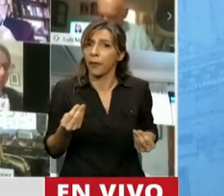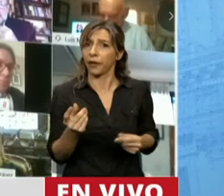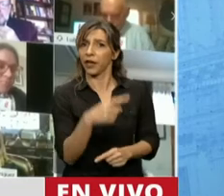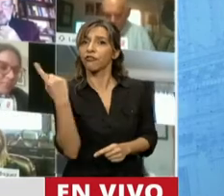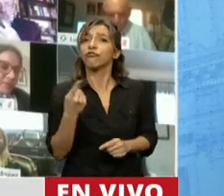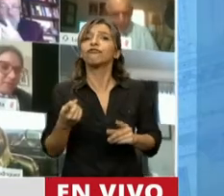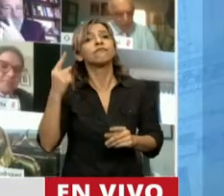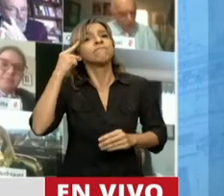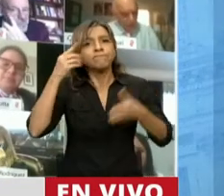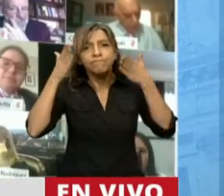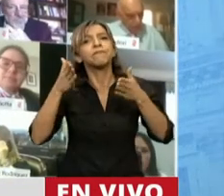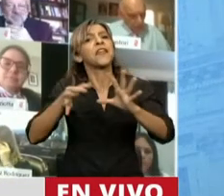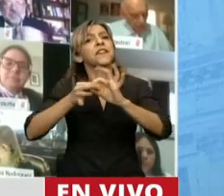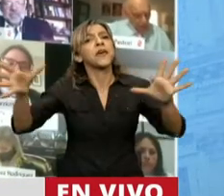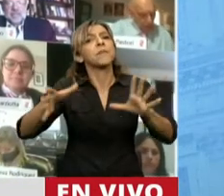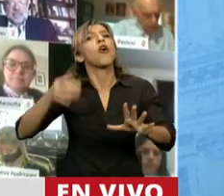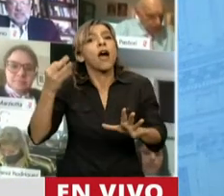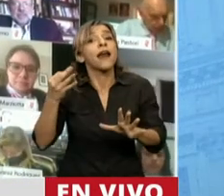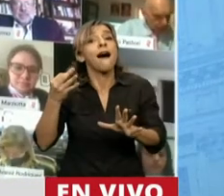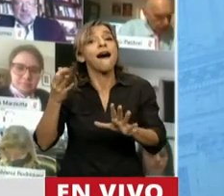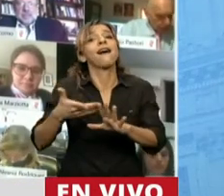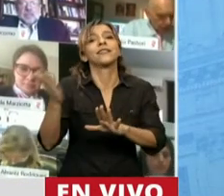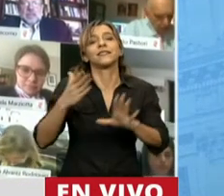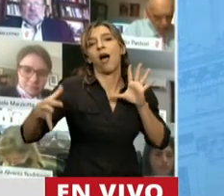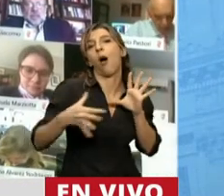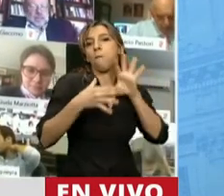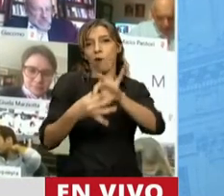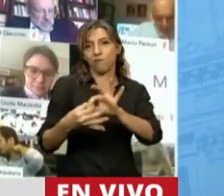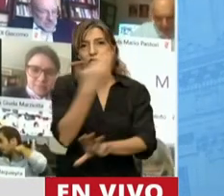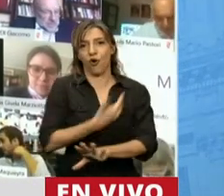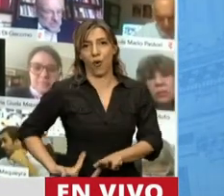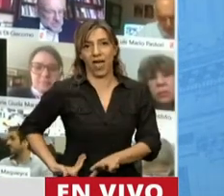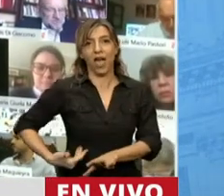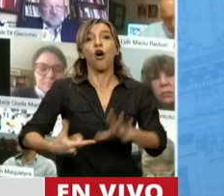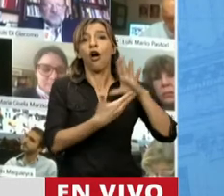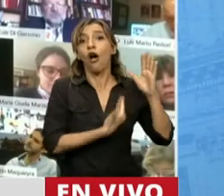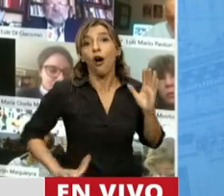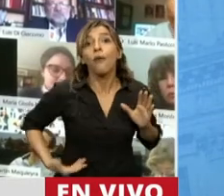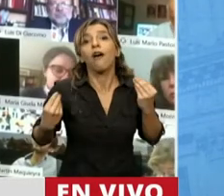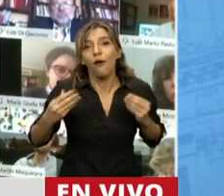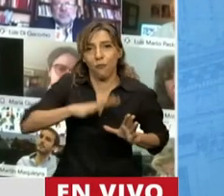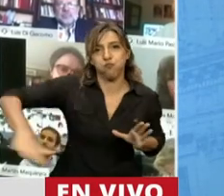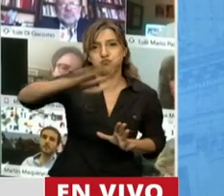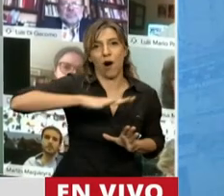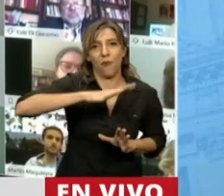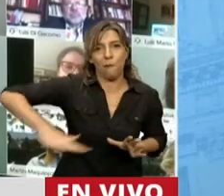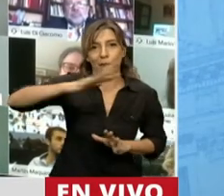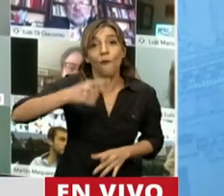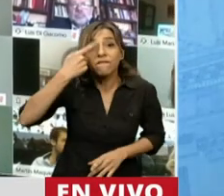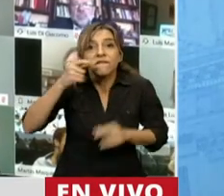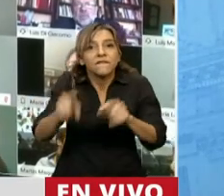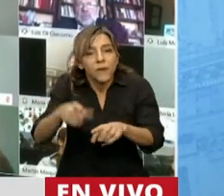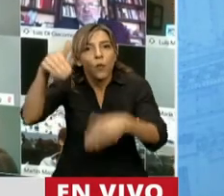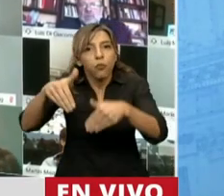verdadera democracia es aquella donde el gobierno hace lo que el pueblo quiere y defiende un solo interés, que es el interés del pueblo. El pueblo